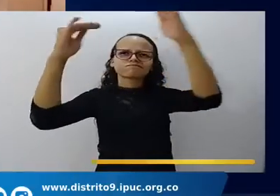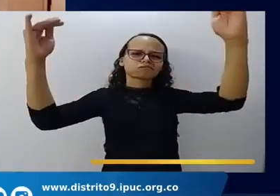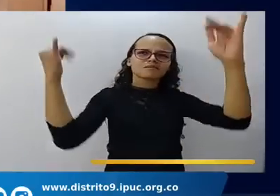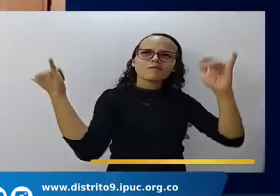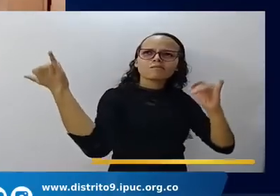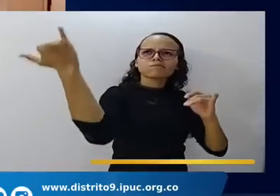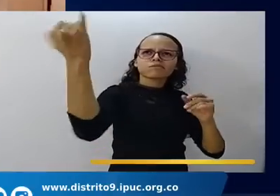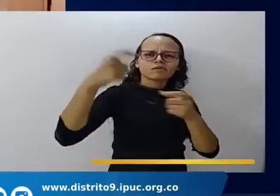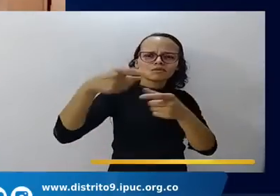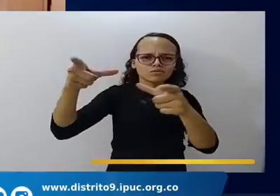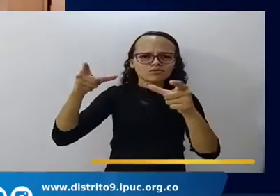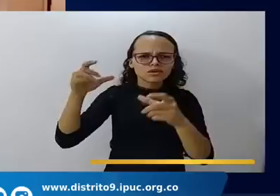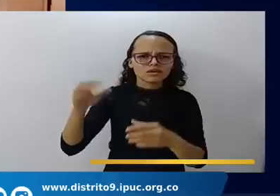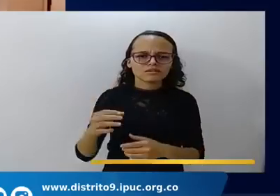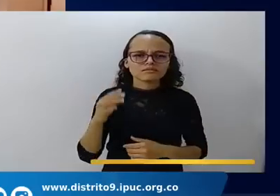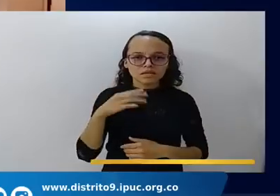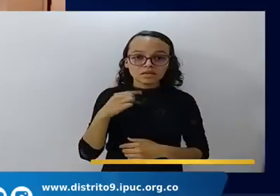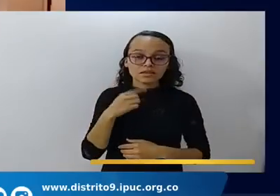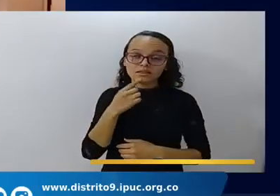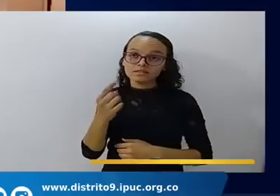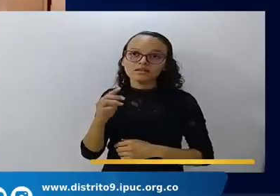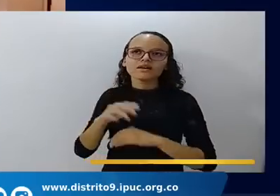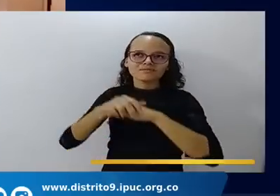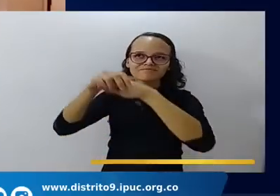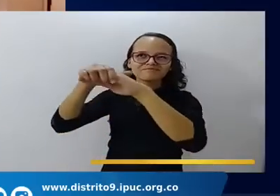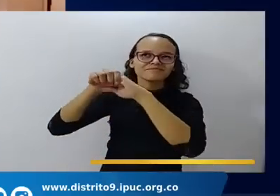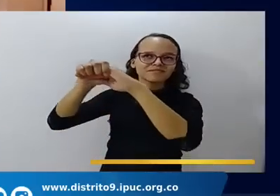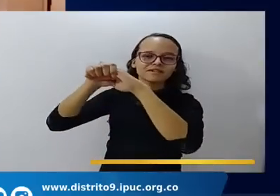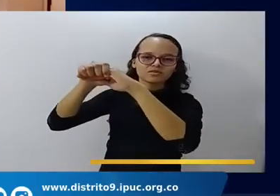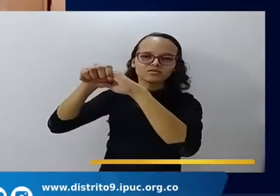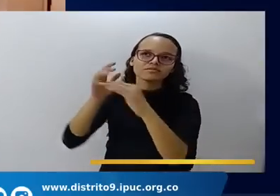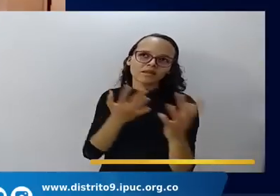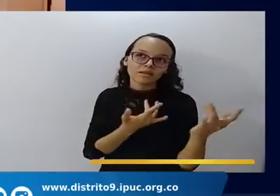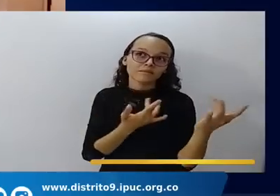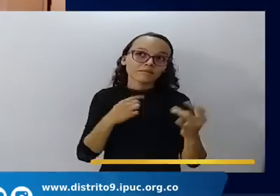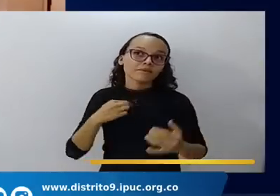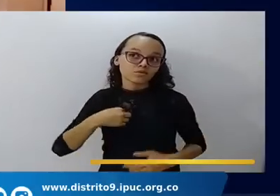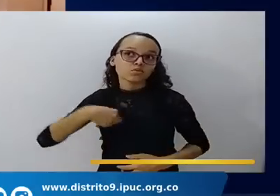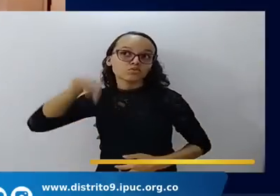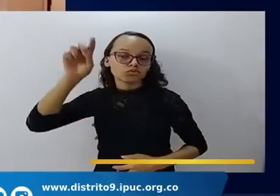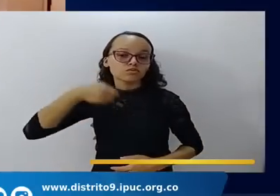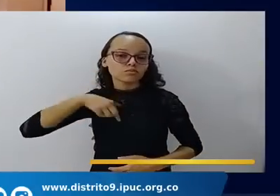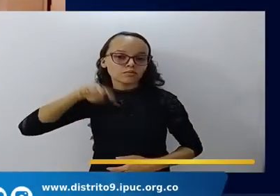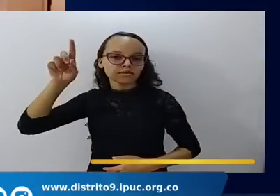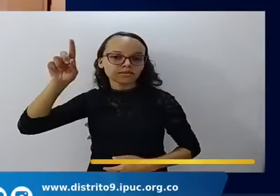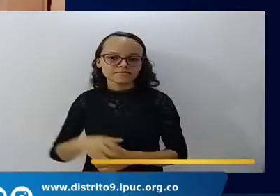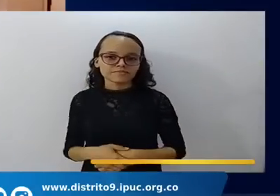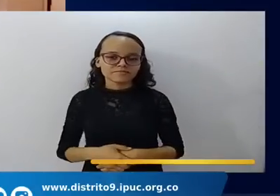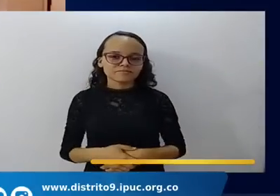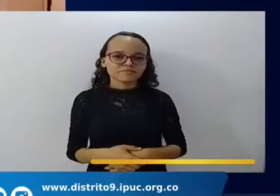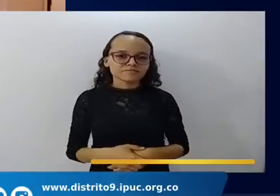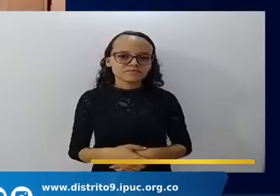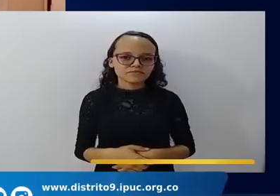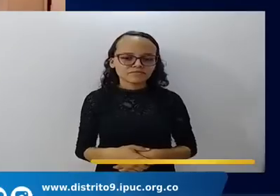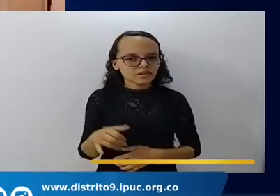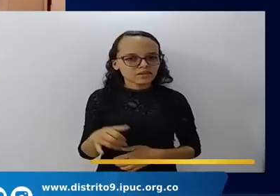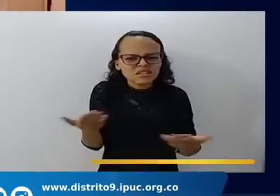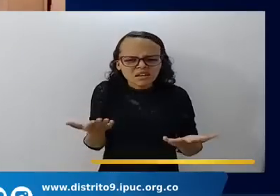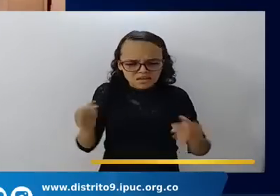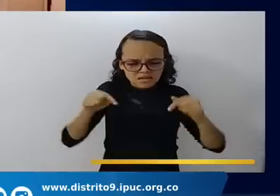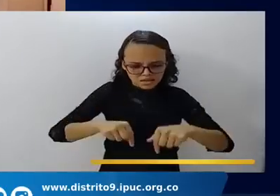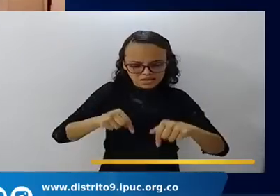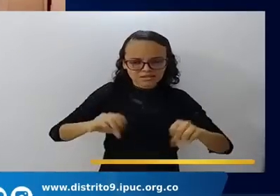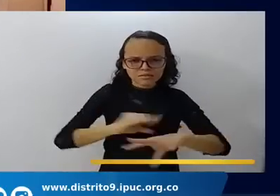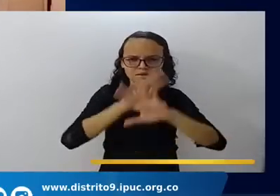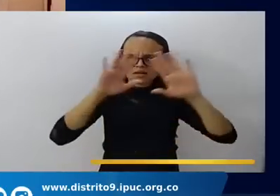patria celestial, te saludo. Espérame que para allá voy. ¿Será que alguien en